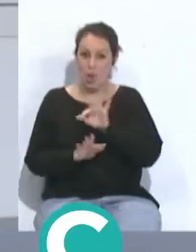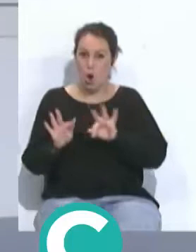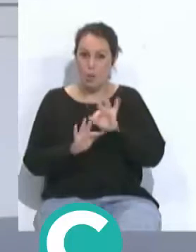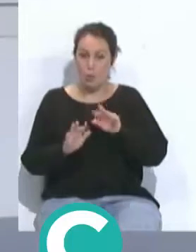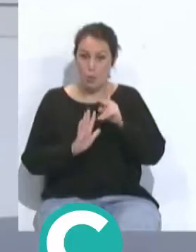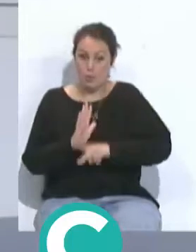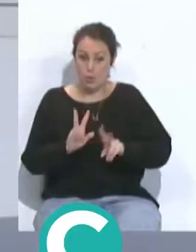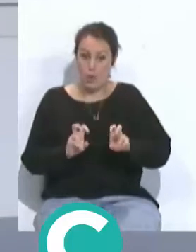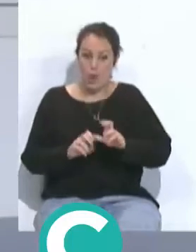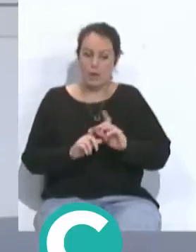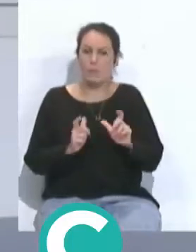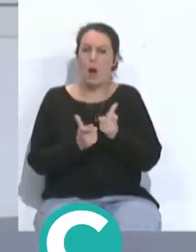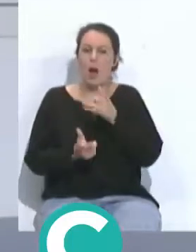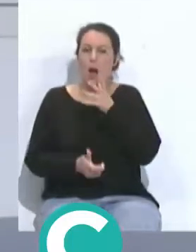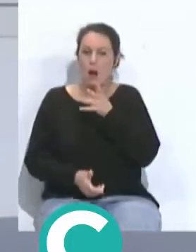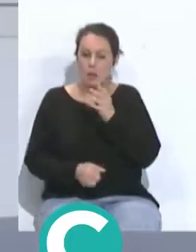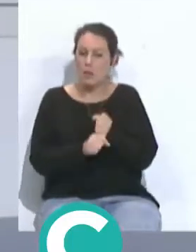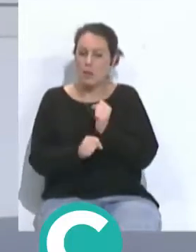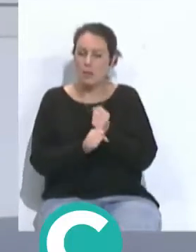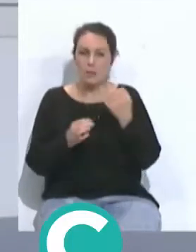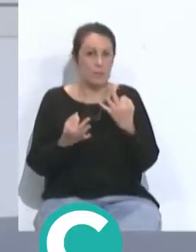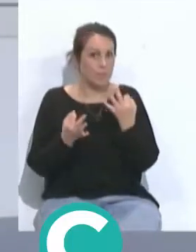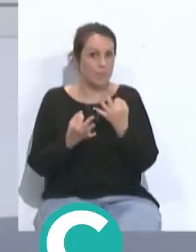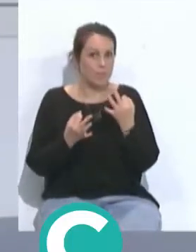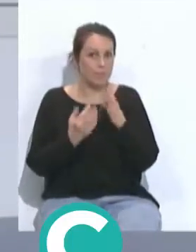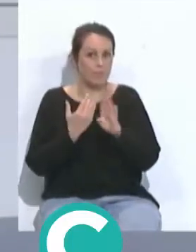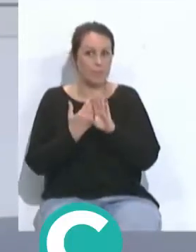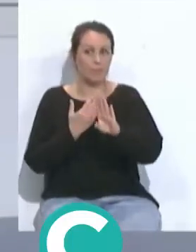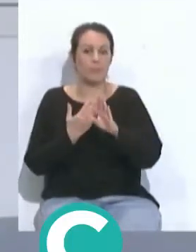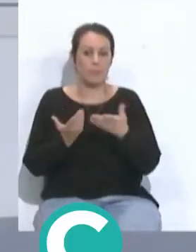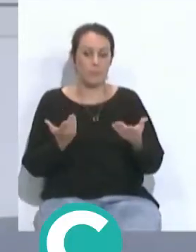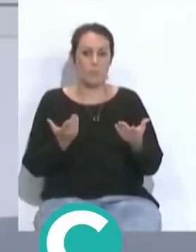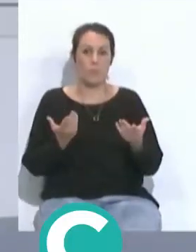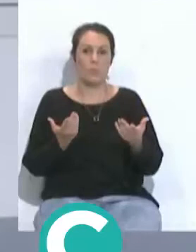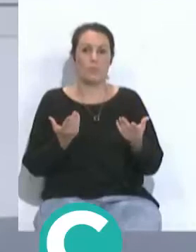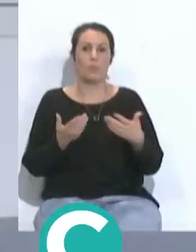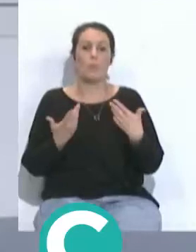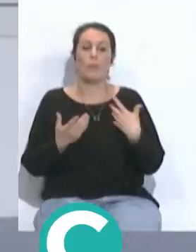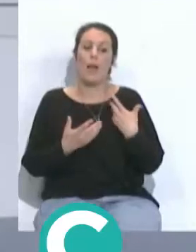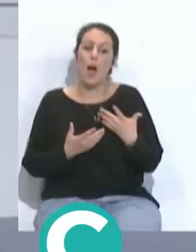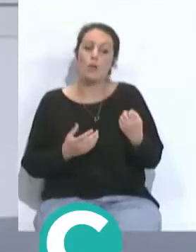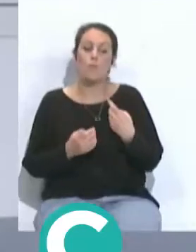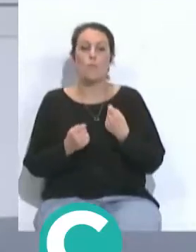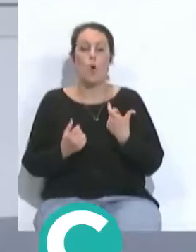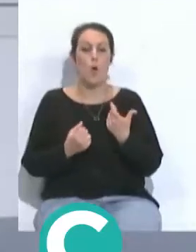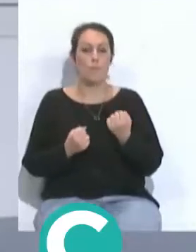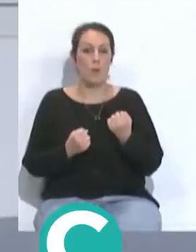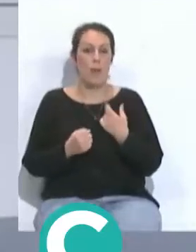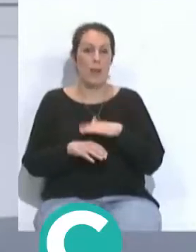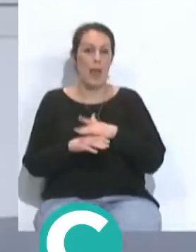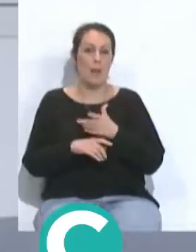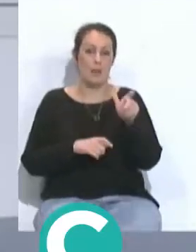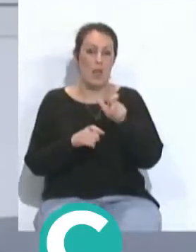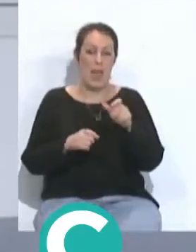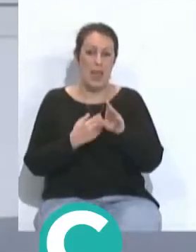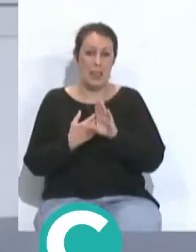permite al equipo que ahora tiene que trabajar más adelantado le ahorra un poquito de esfuerzo a la gente de arriba